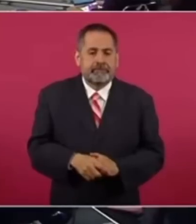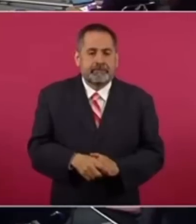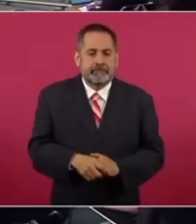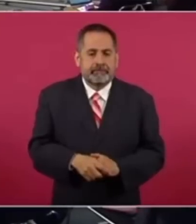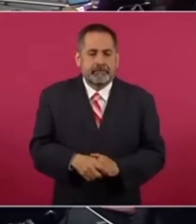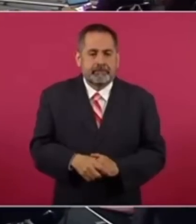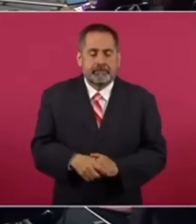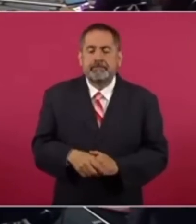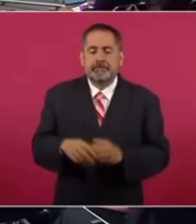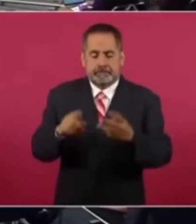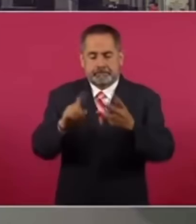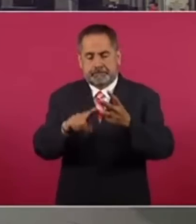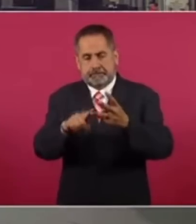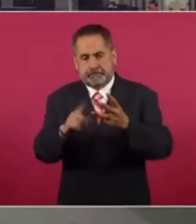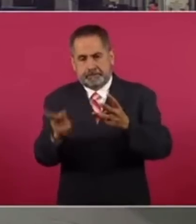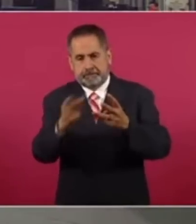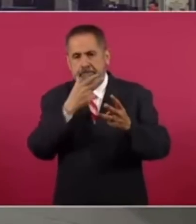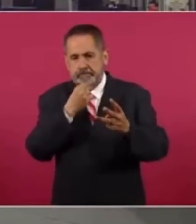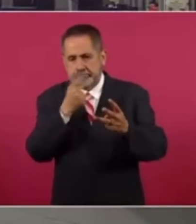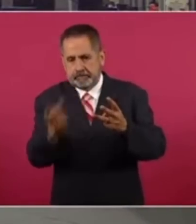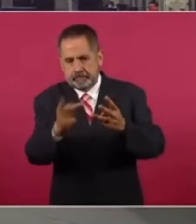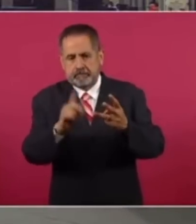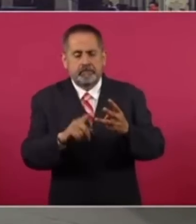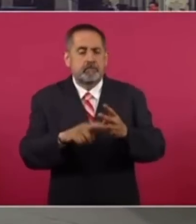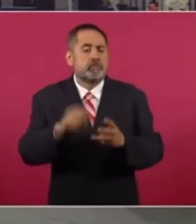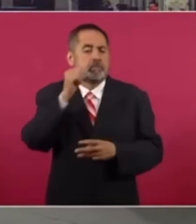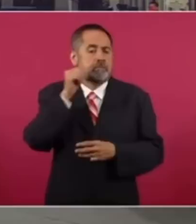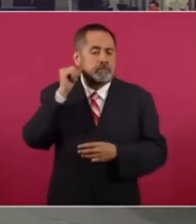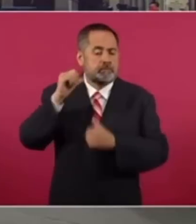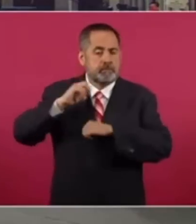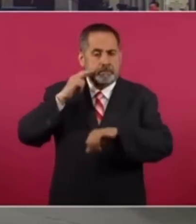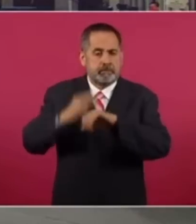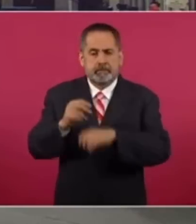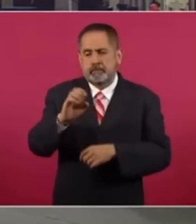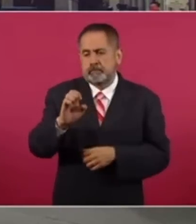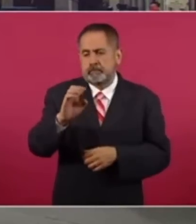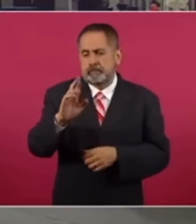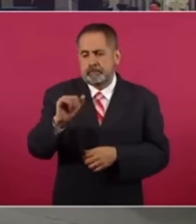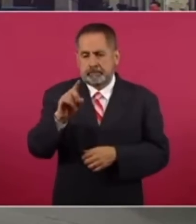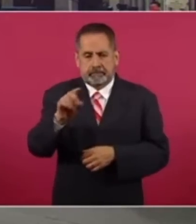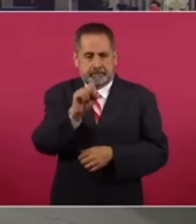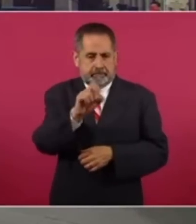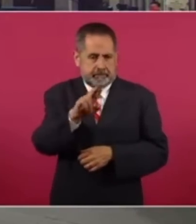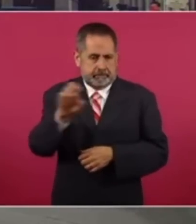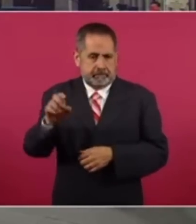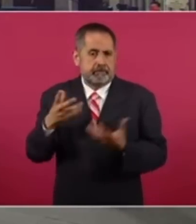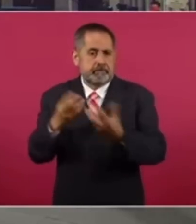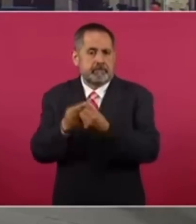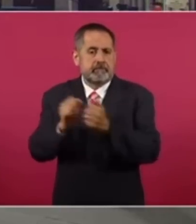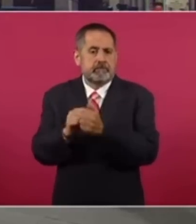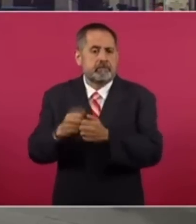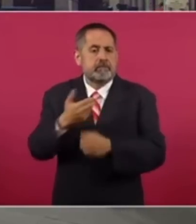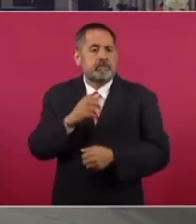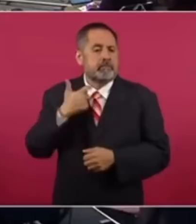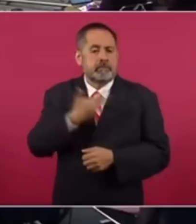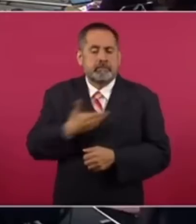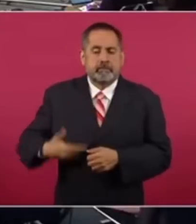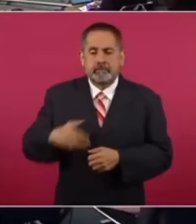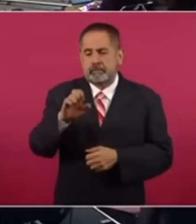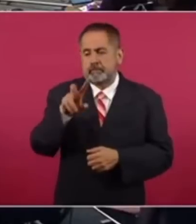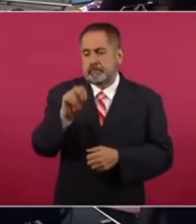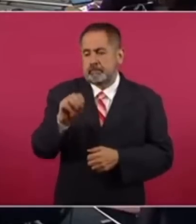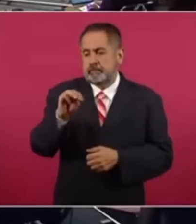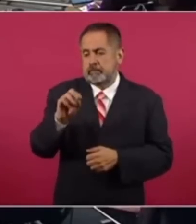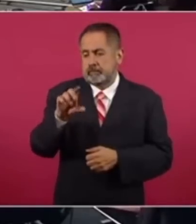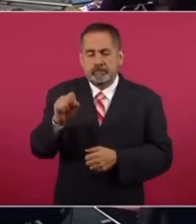Presidente, ya hay un tercer tema. Ayer el canciller Marcelo Ebrard se reunió con el expresidente Evo Morales y, entre otros temas,